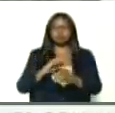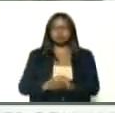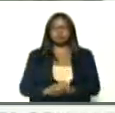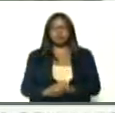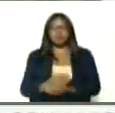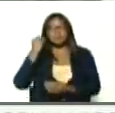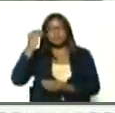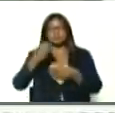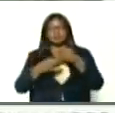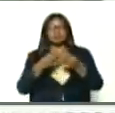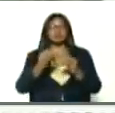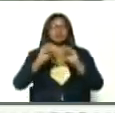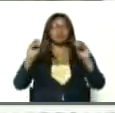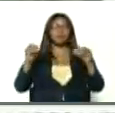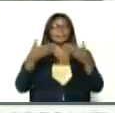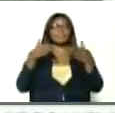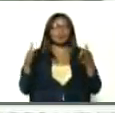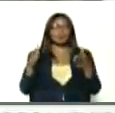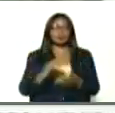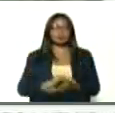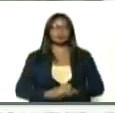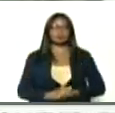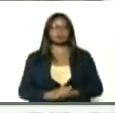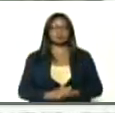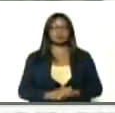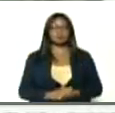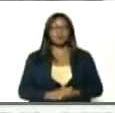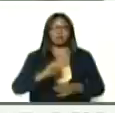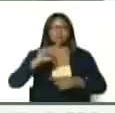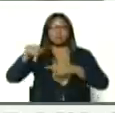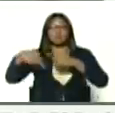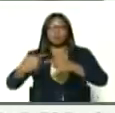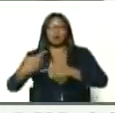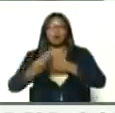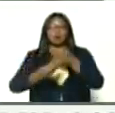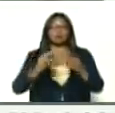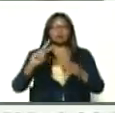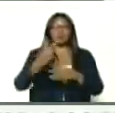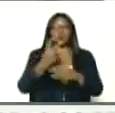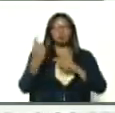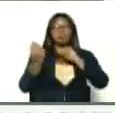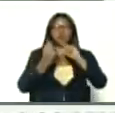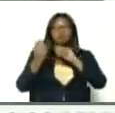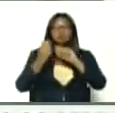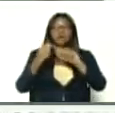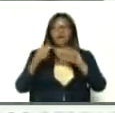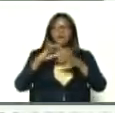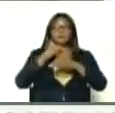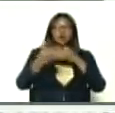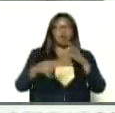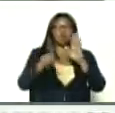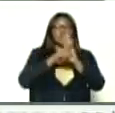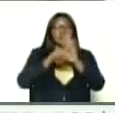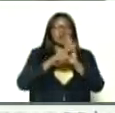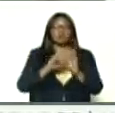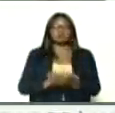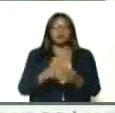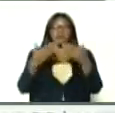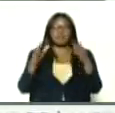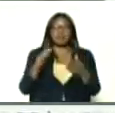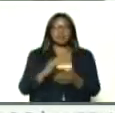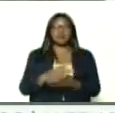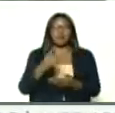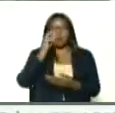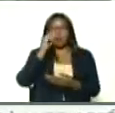piensa hacer la consulta pública, para luego llevar, a segunda discusión el proyecto de ley, adelante Luis José Marcano.